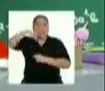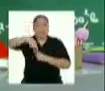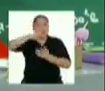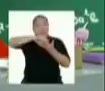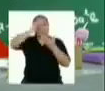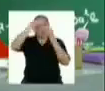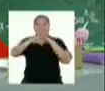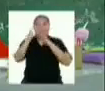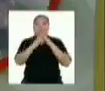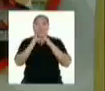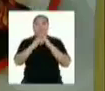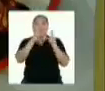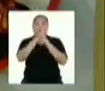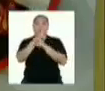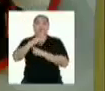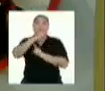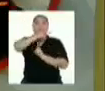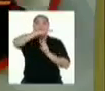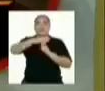ambiente.